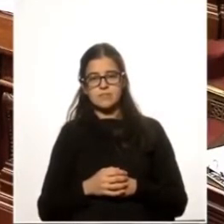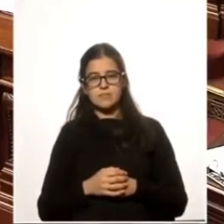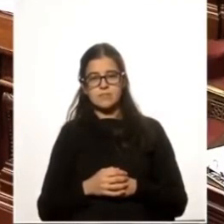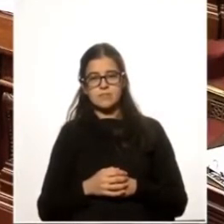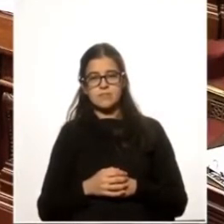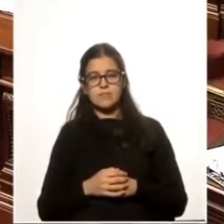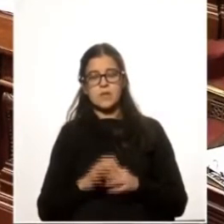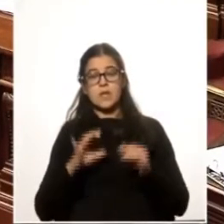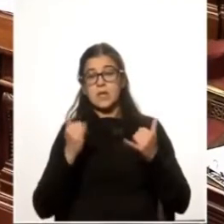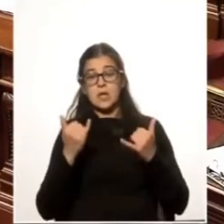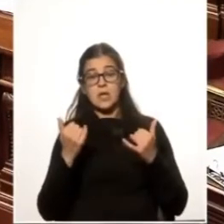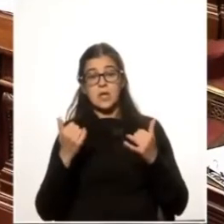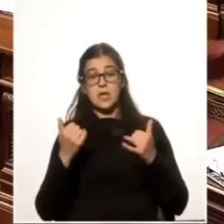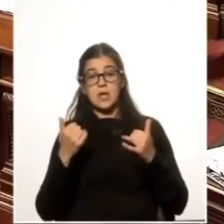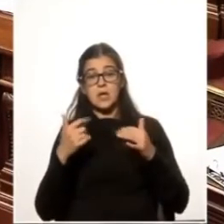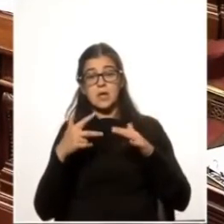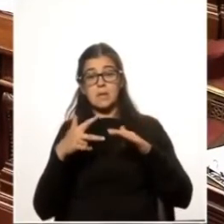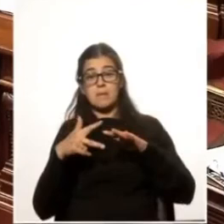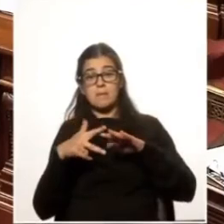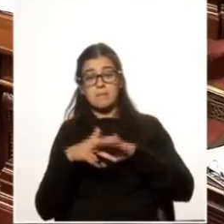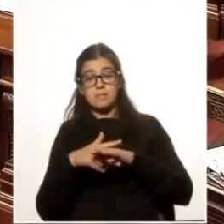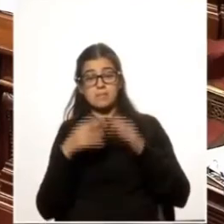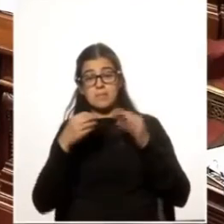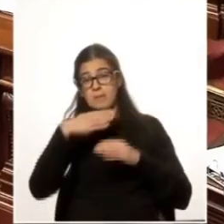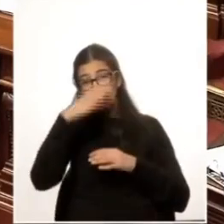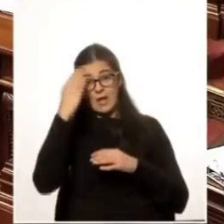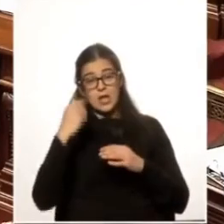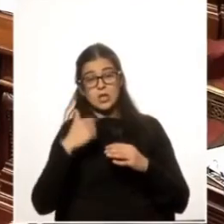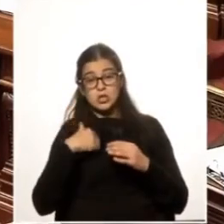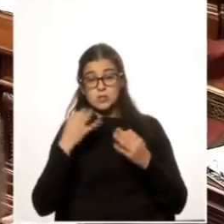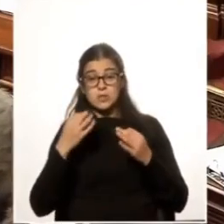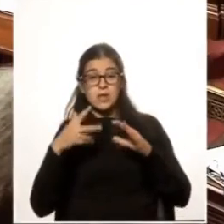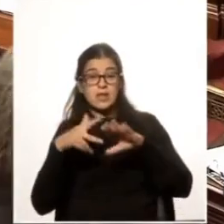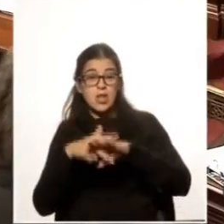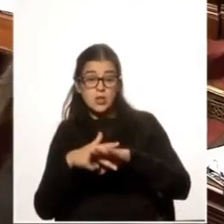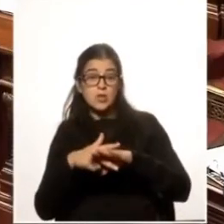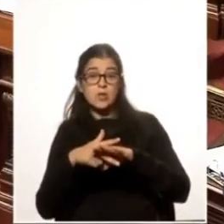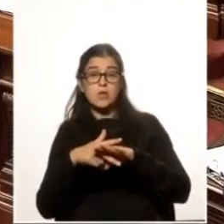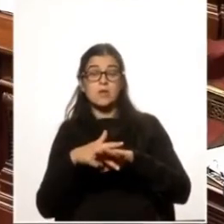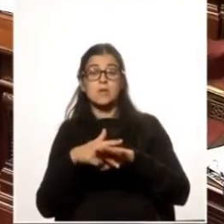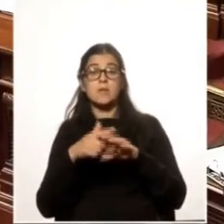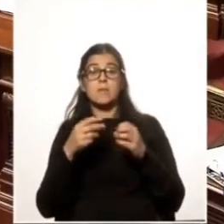me cortó el senador este Michelini yo le di la interrupción porque